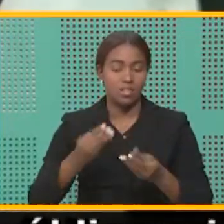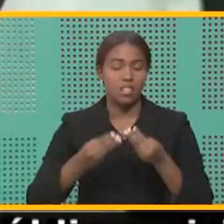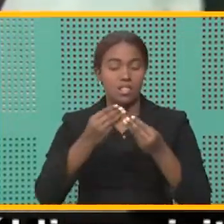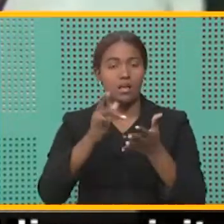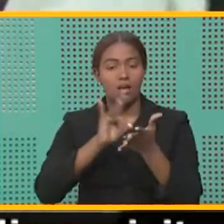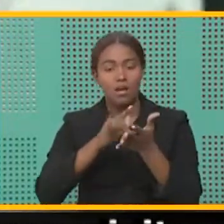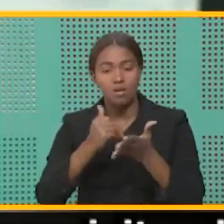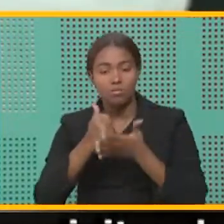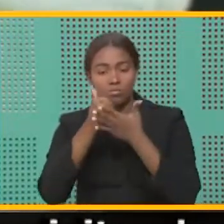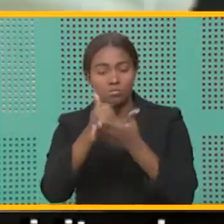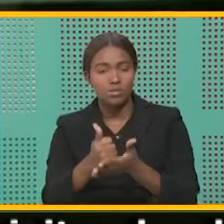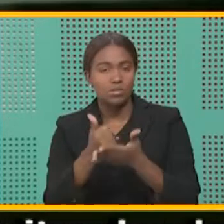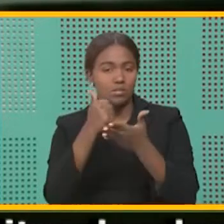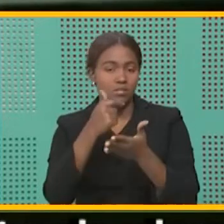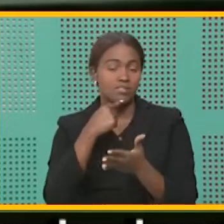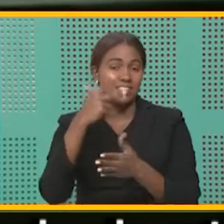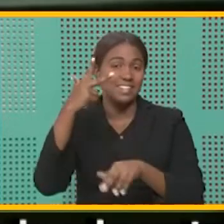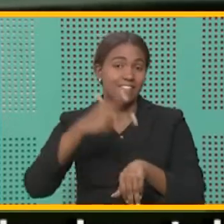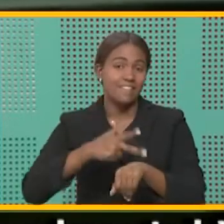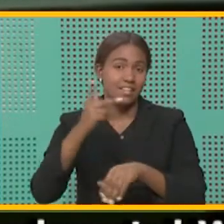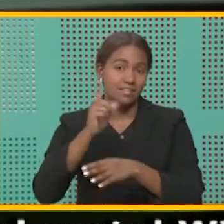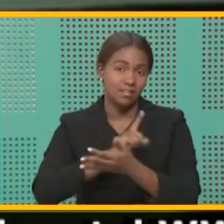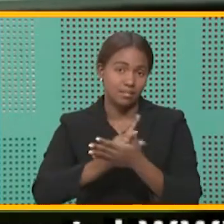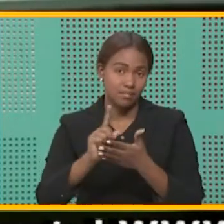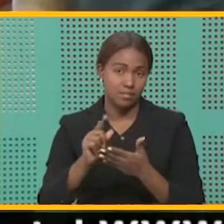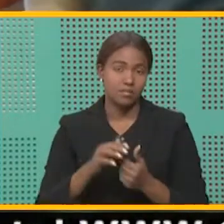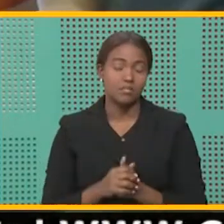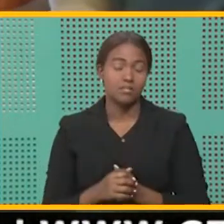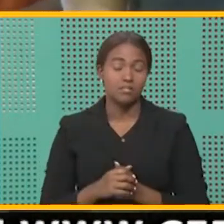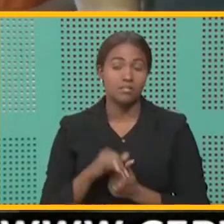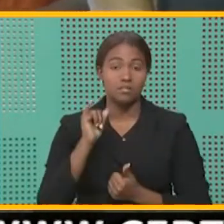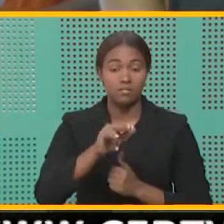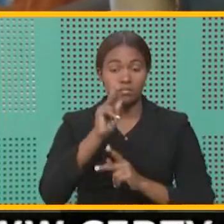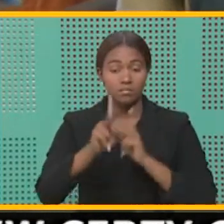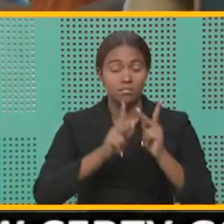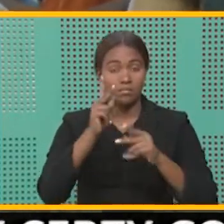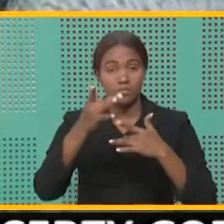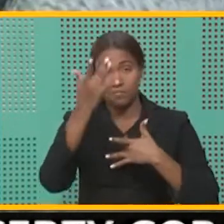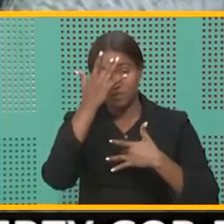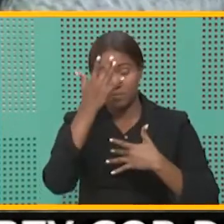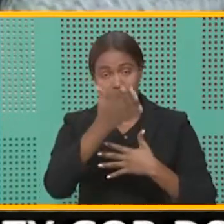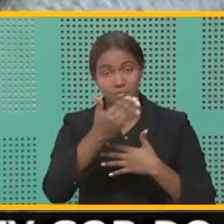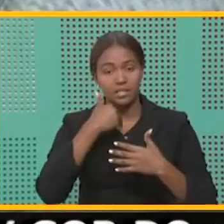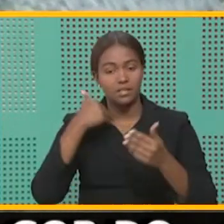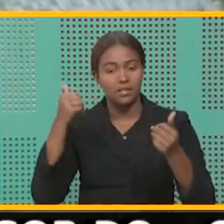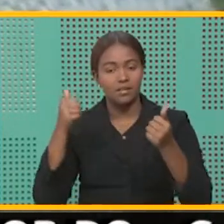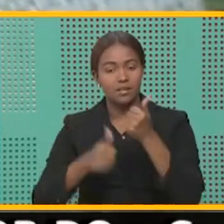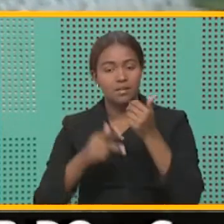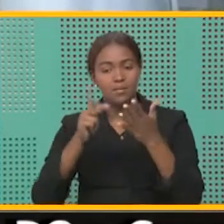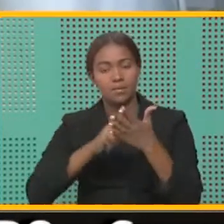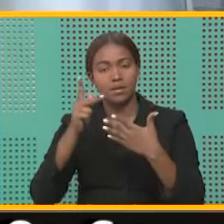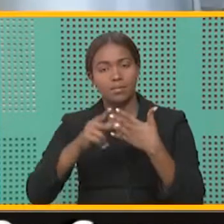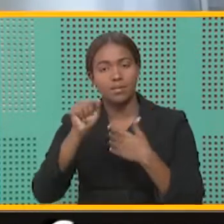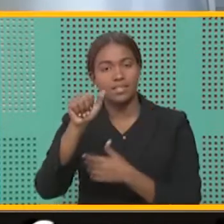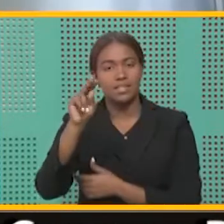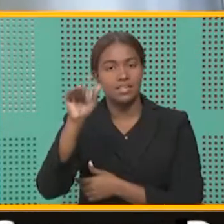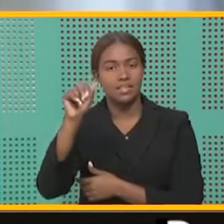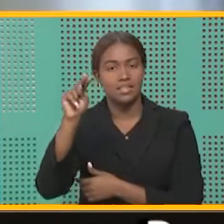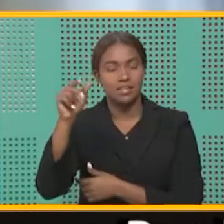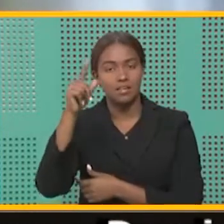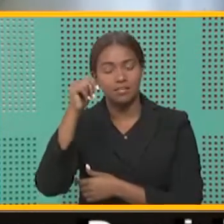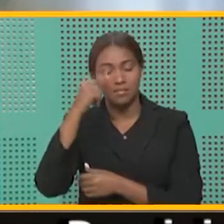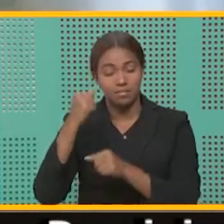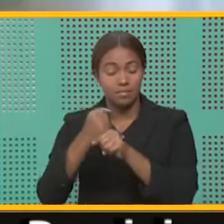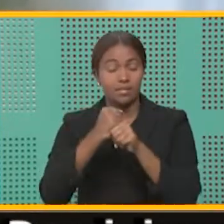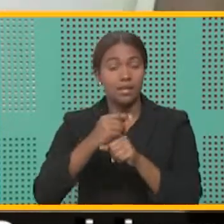tratamiento de hemodiálisis tres veces a la semana. Estos afiliados formaban parte del programa de SENASA Nefroprotección,